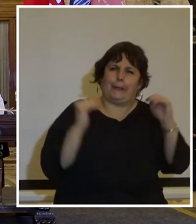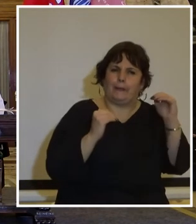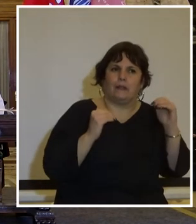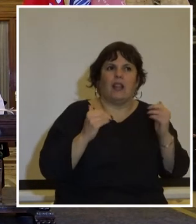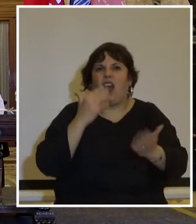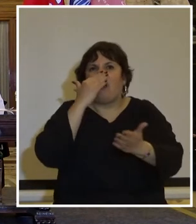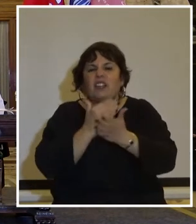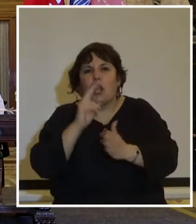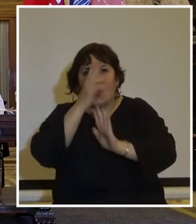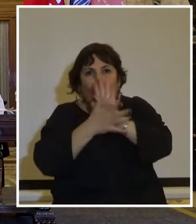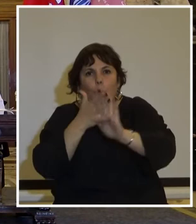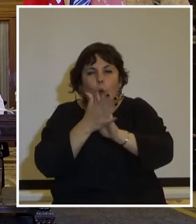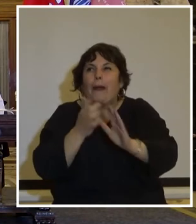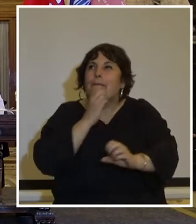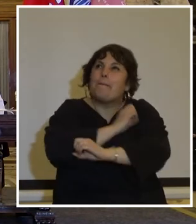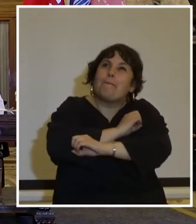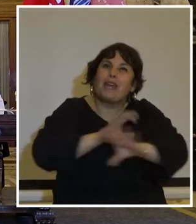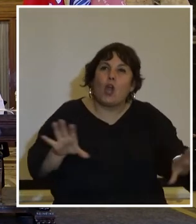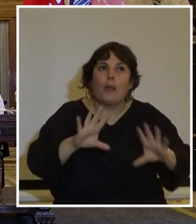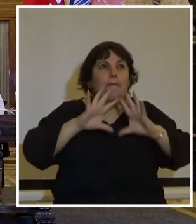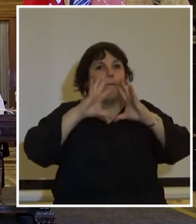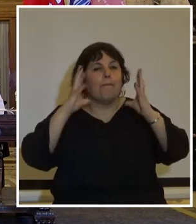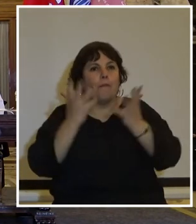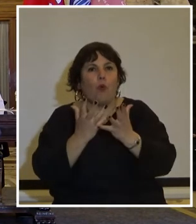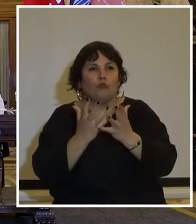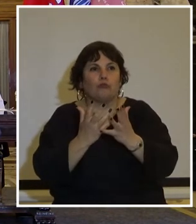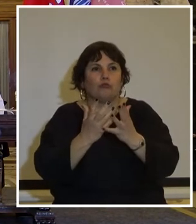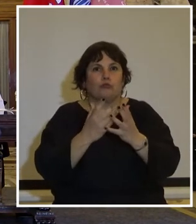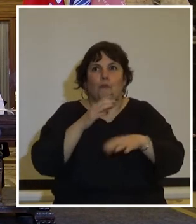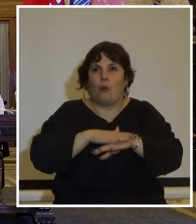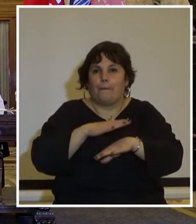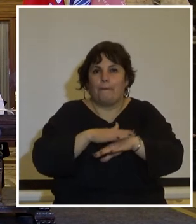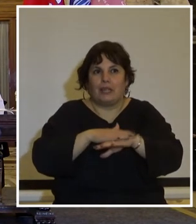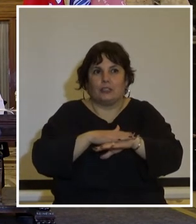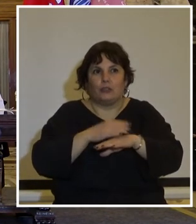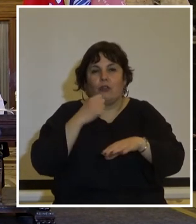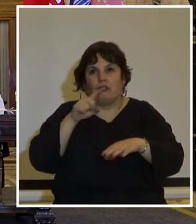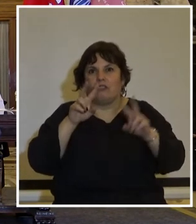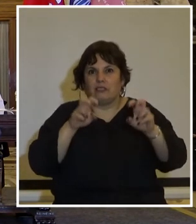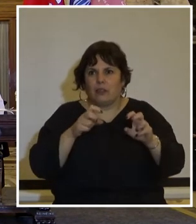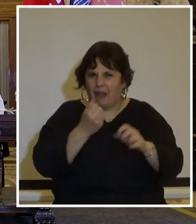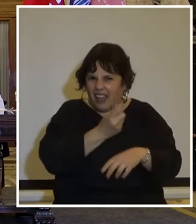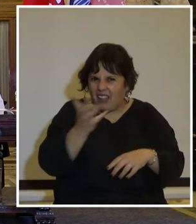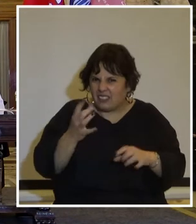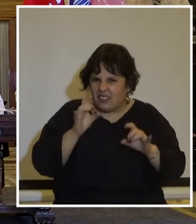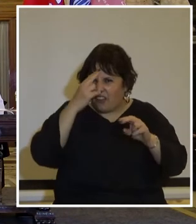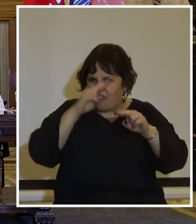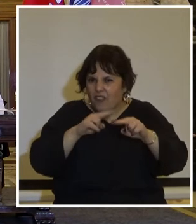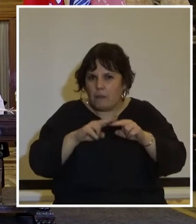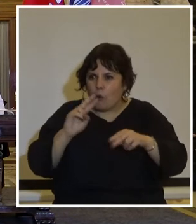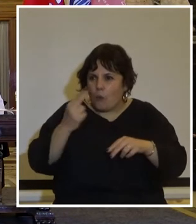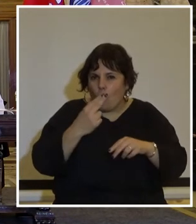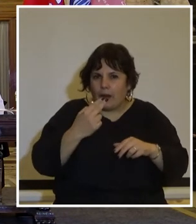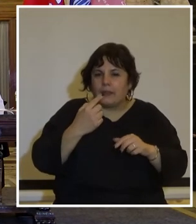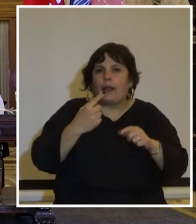que Uruguay esté entre los peores lugares del mundo o en un momento dado en cantidad de contagios y muertes por